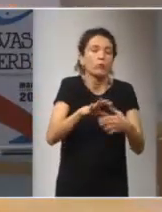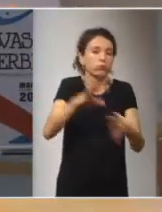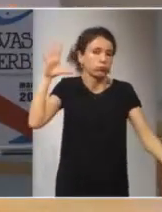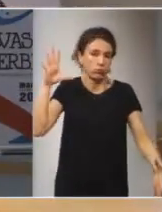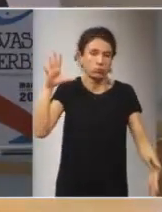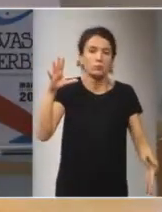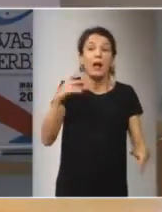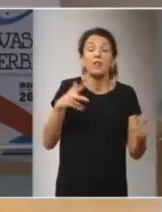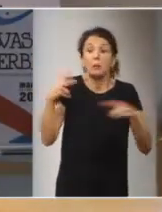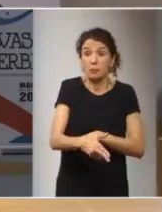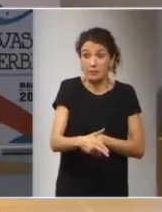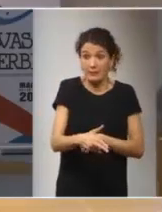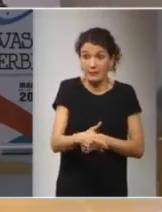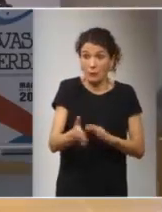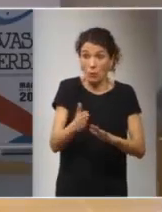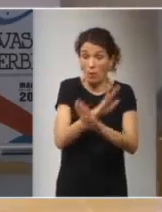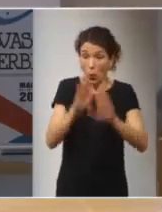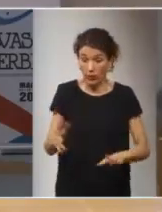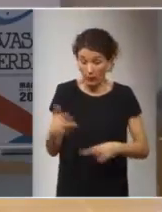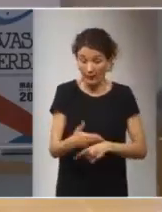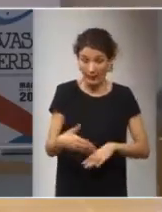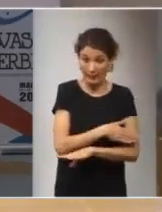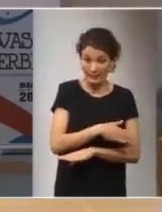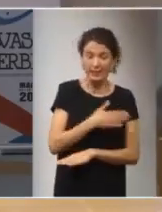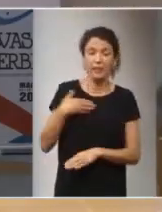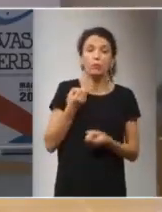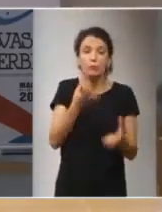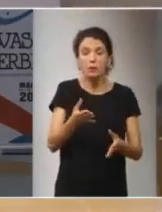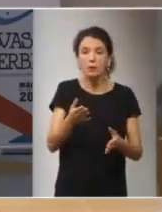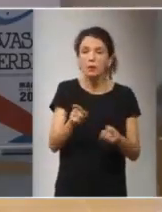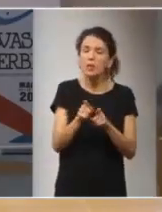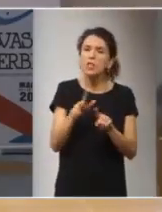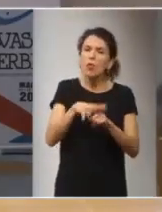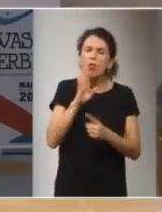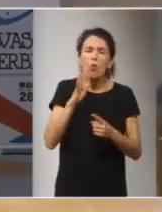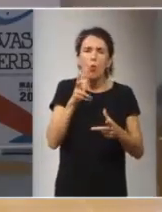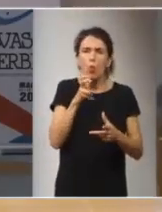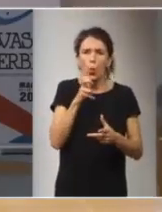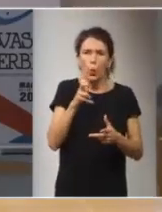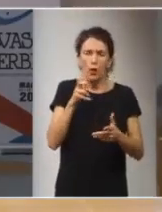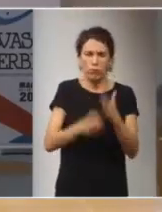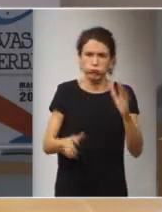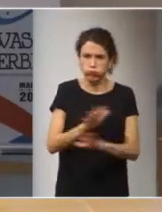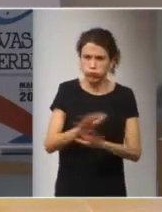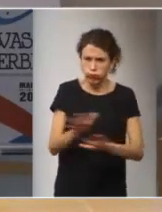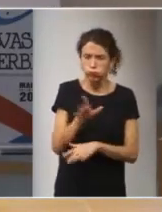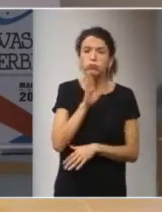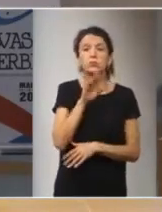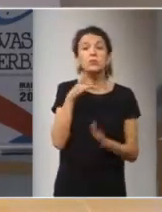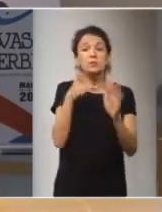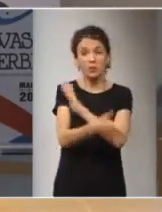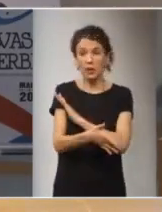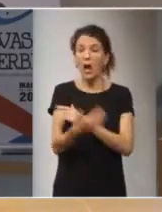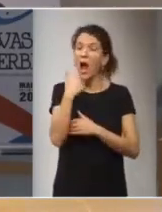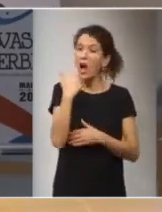antes de que me corten el micrófono quiero decirles que este este escenario tan drástico tan dramático no es